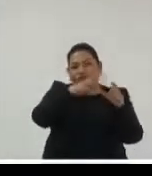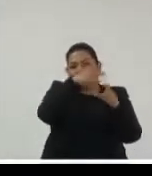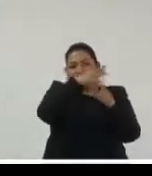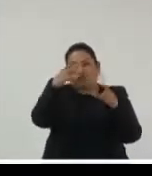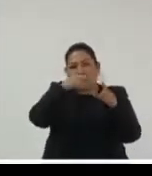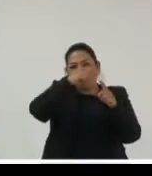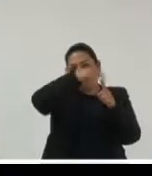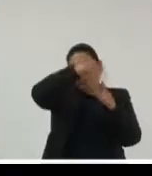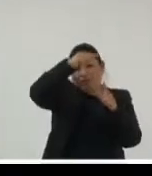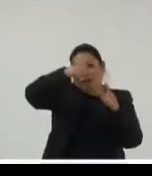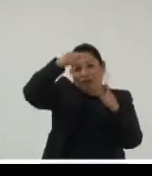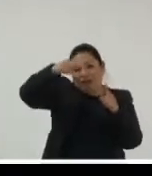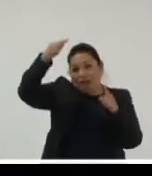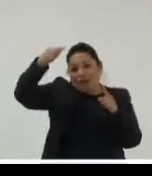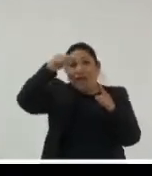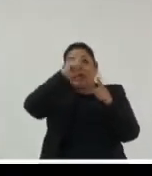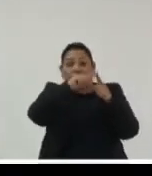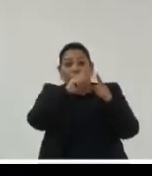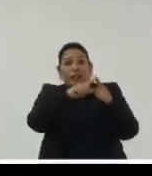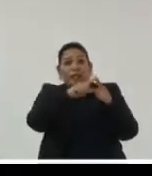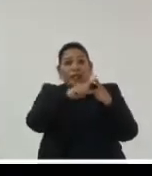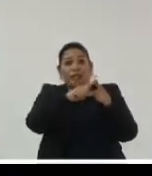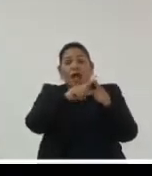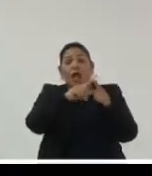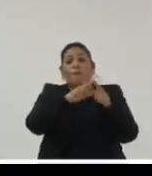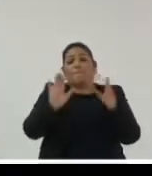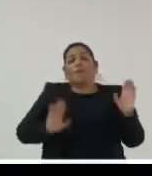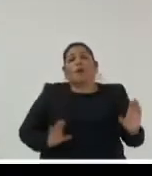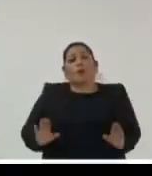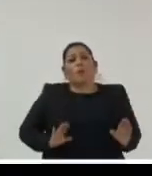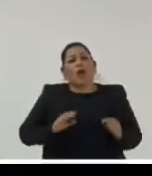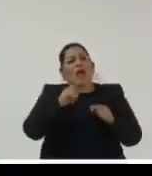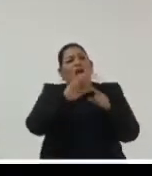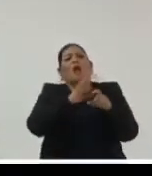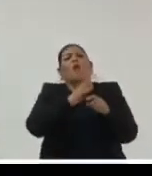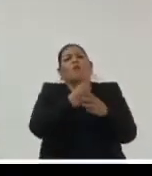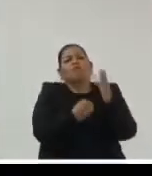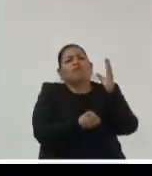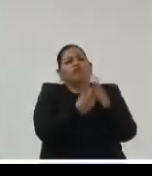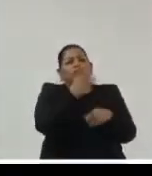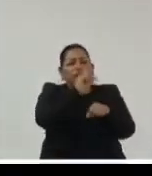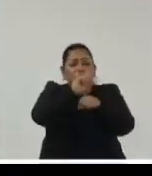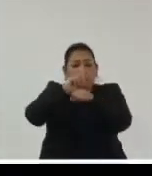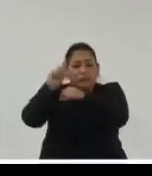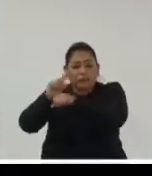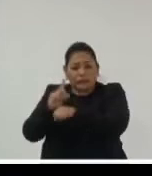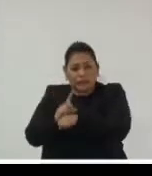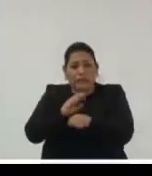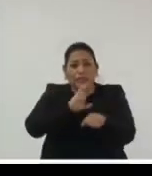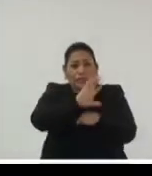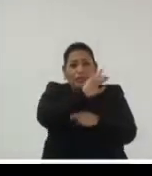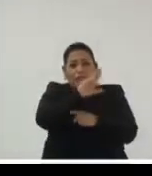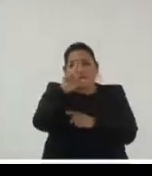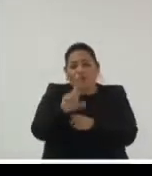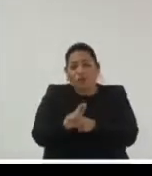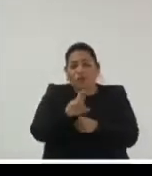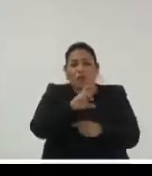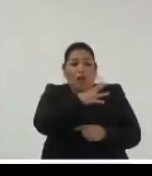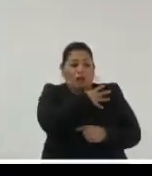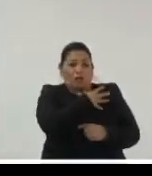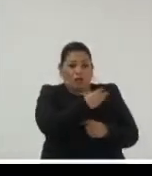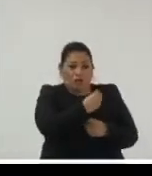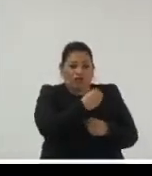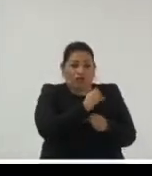ejemplo esta es esta es la tasa la tasa de comportamiento de cuántas infecciones por nueva persona infectada se generan en Costa Rica